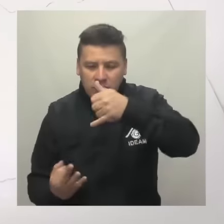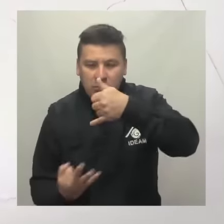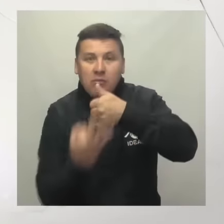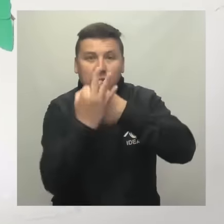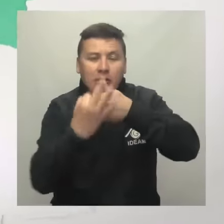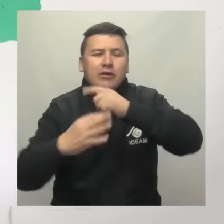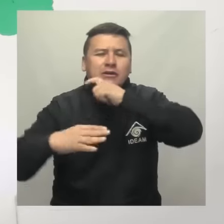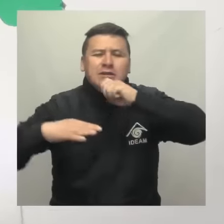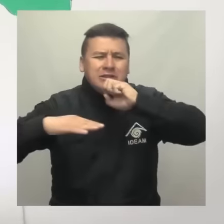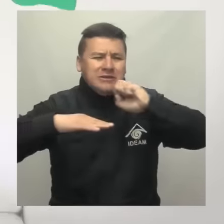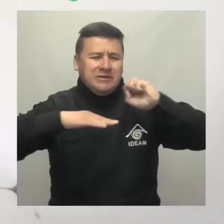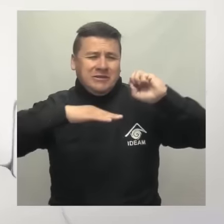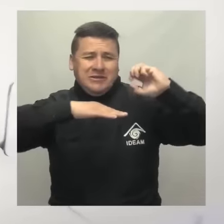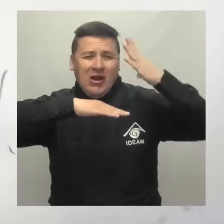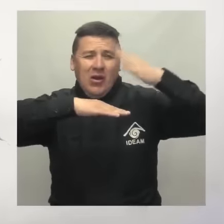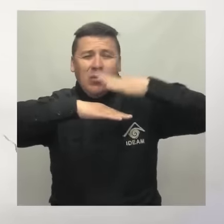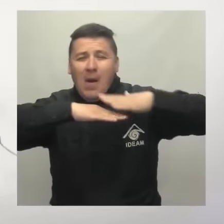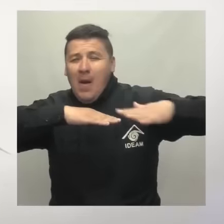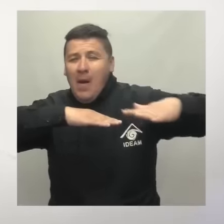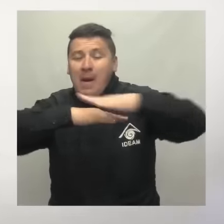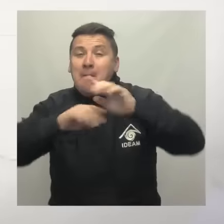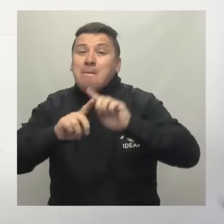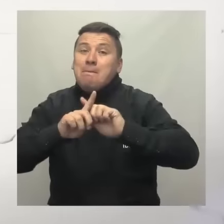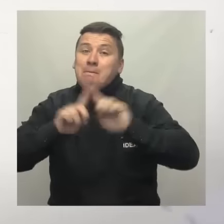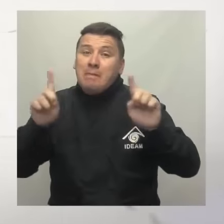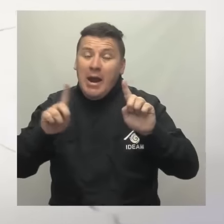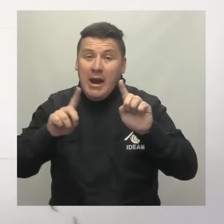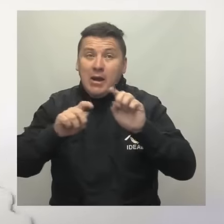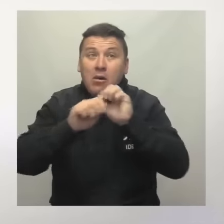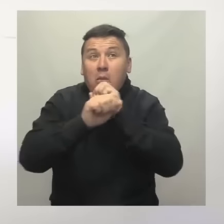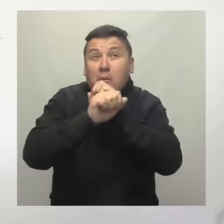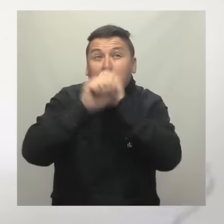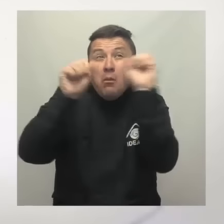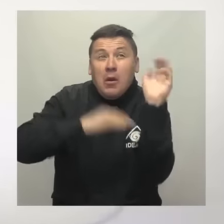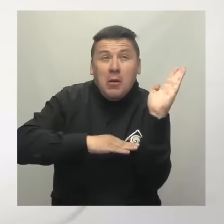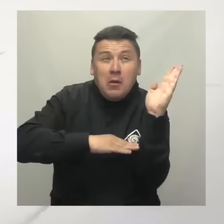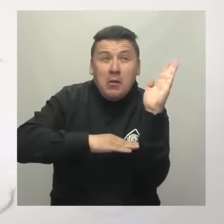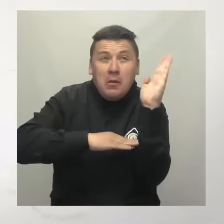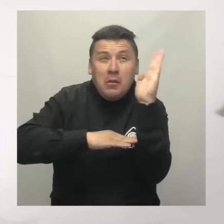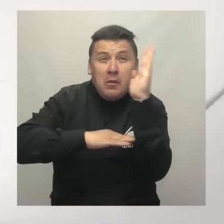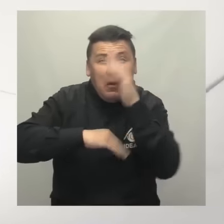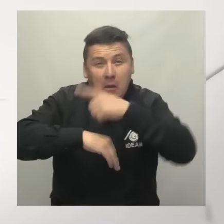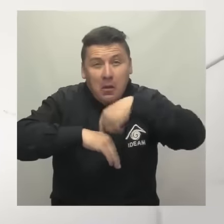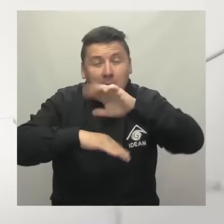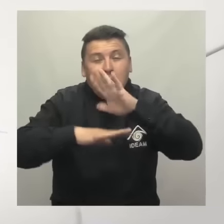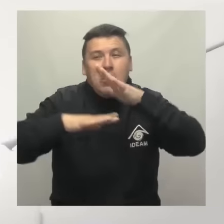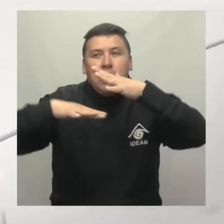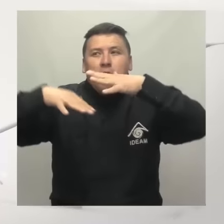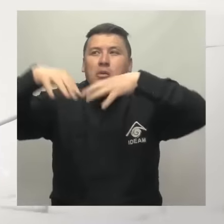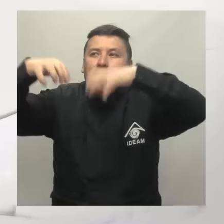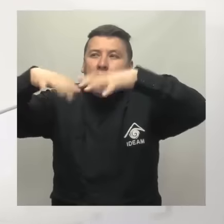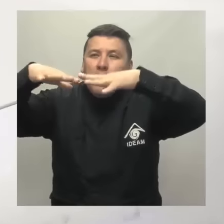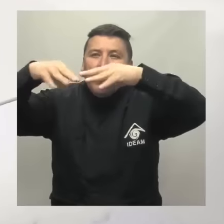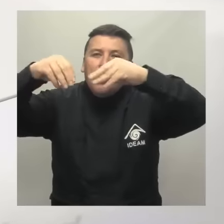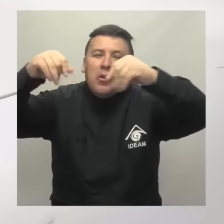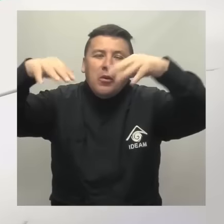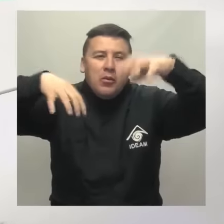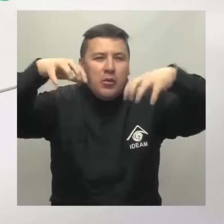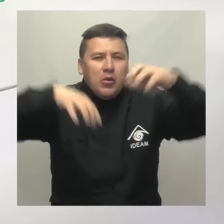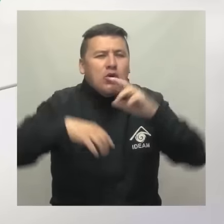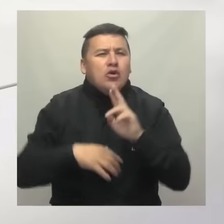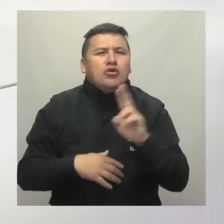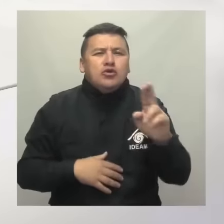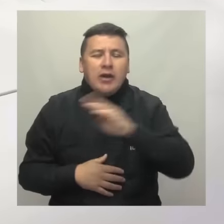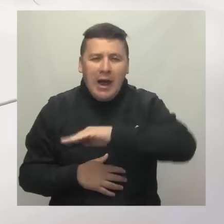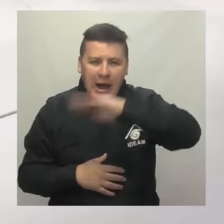seco en la mayor área de la región. Sin embargo, en las primeras horas de la mañana esperamos lloviznas esporádicas en algunas zonas al sur de